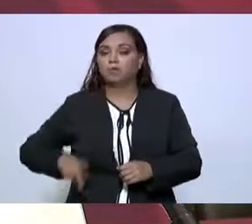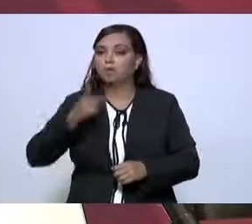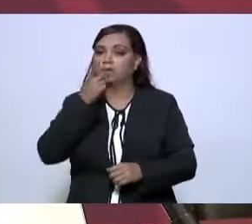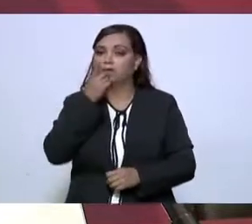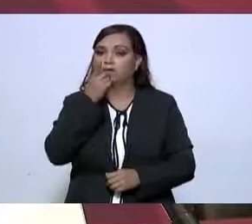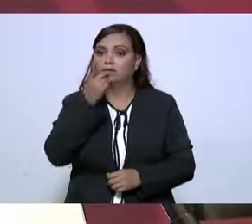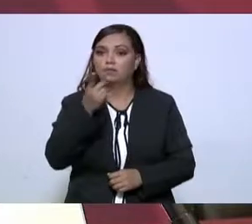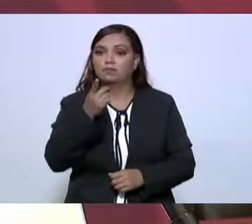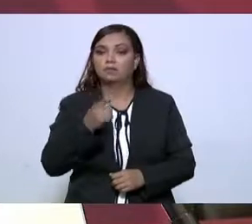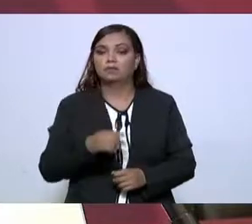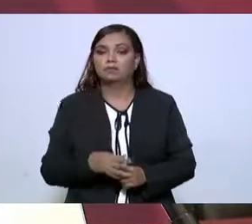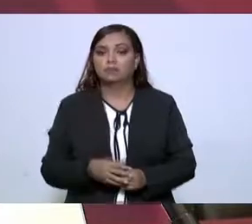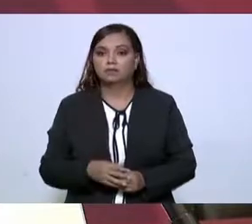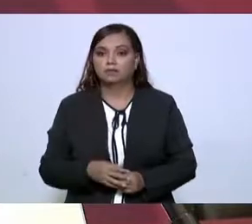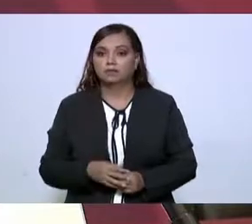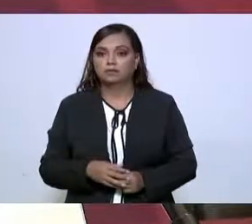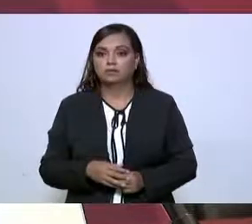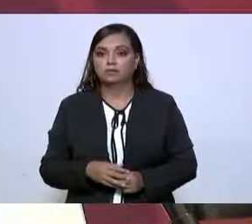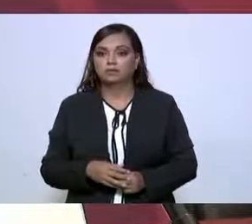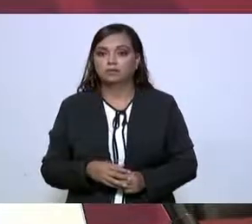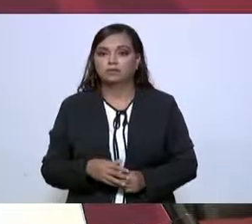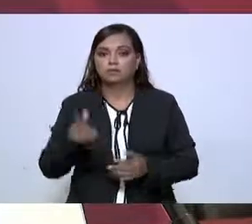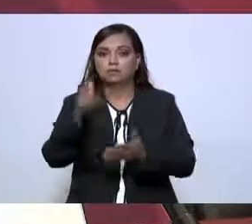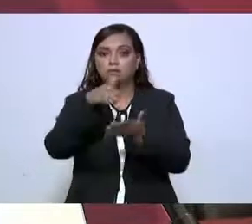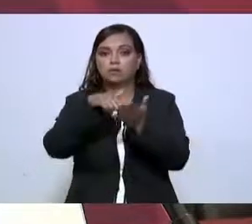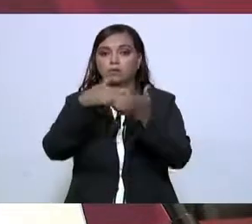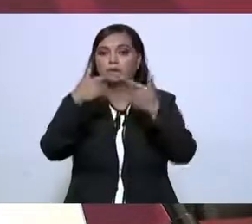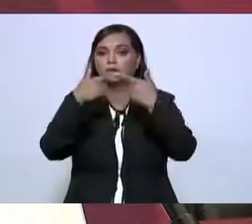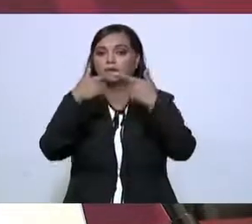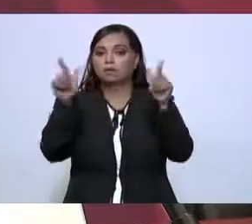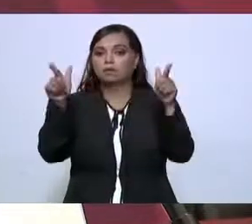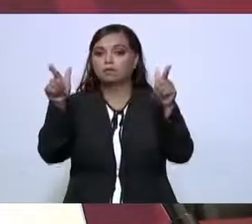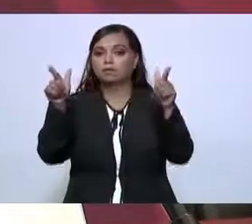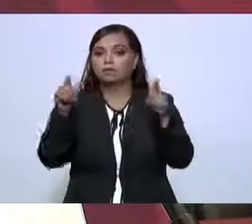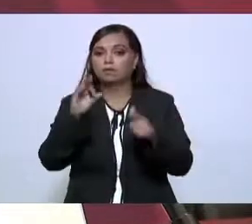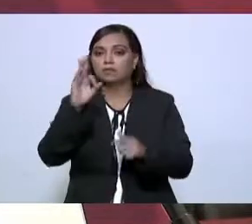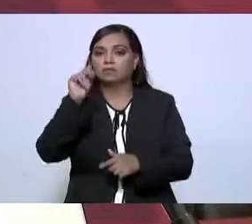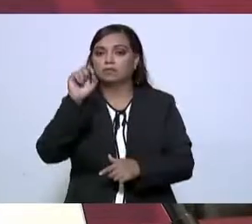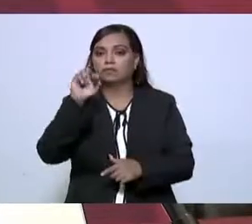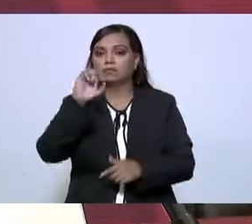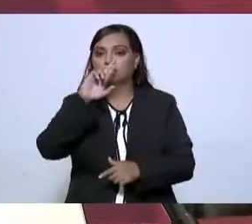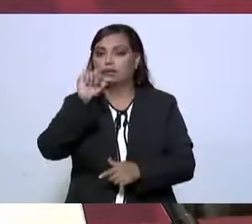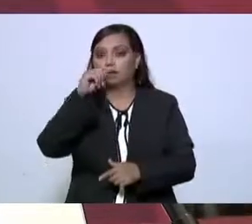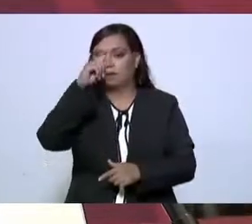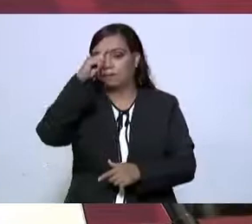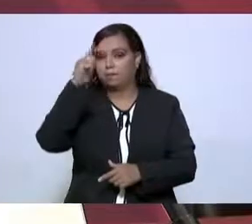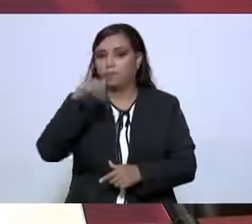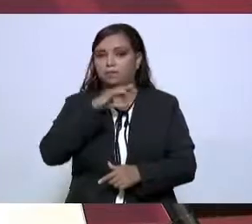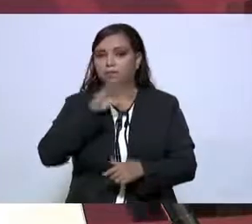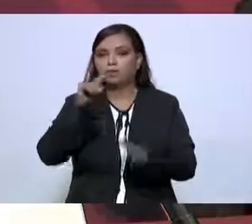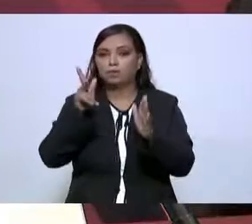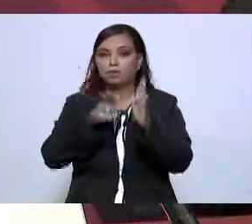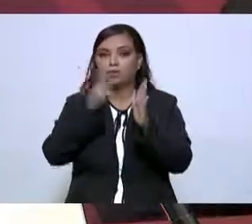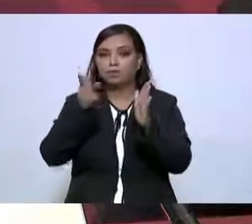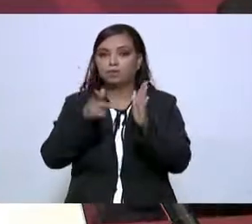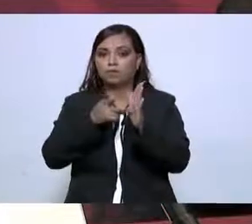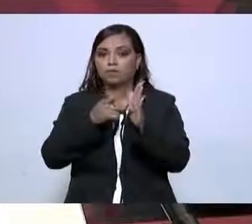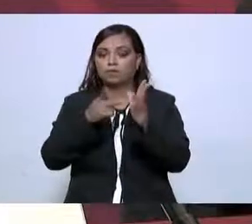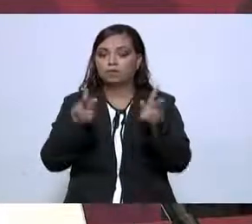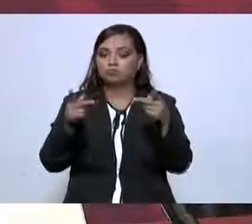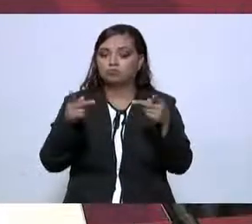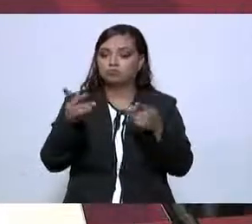declaró zona libre, la frontera, para reactivar el